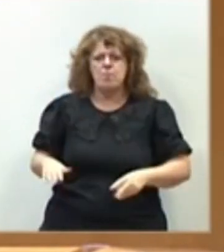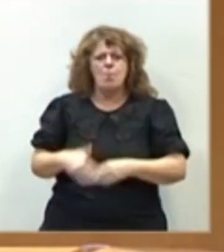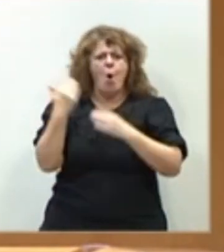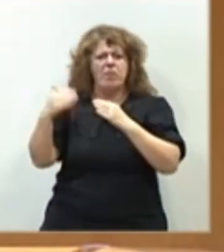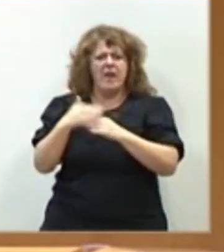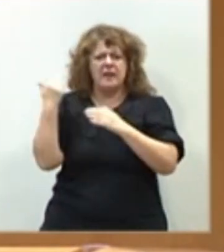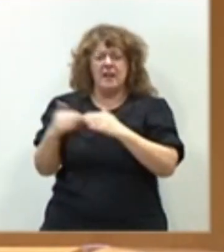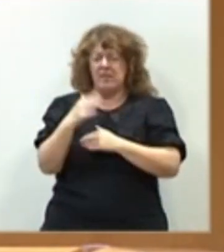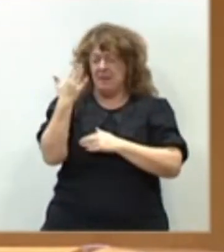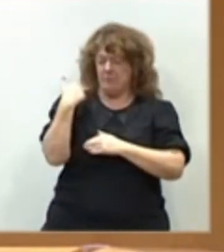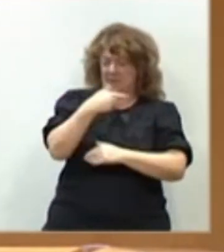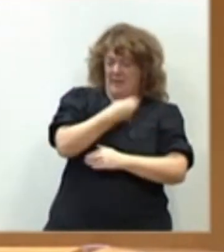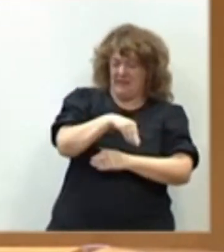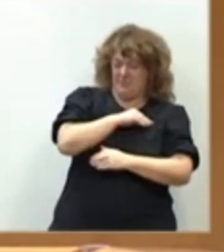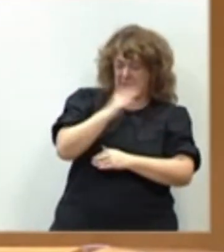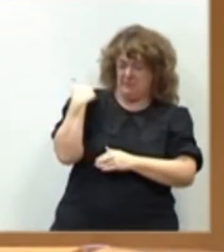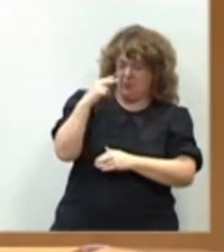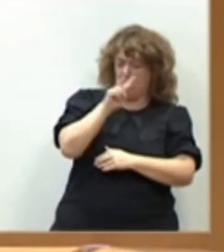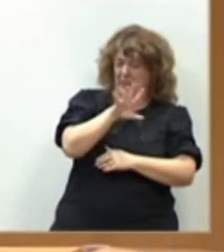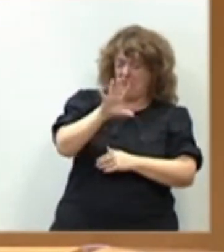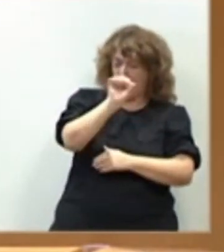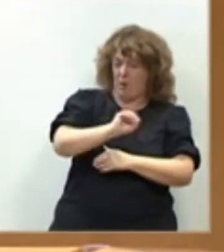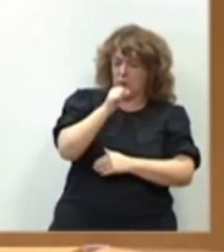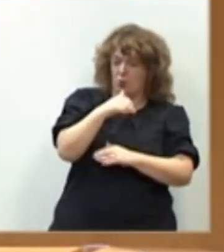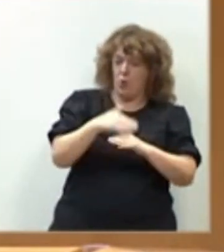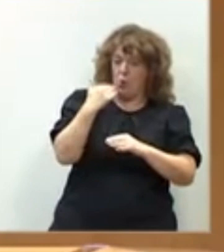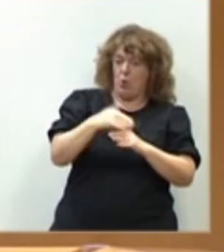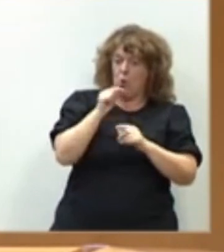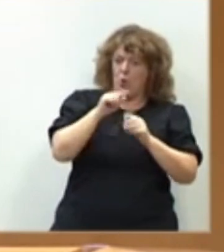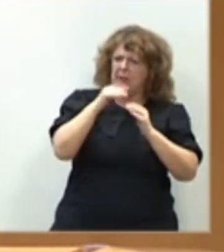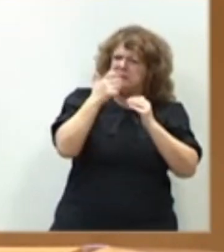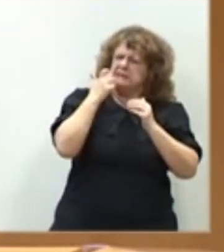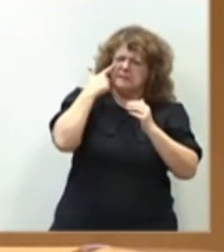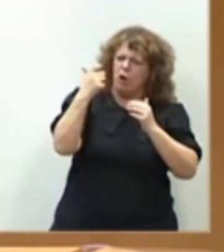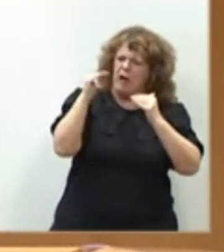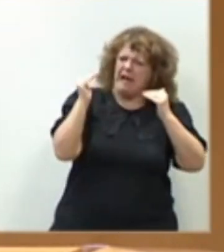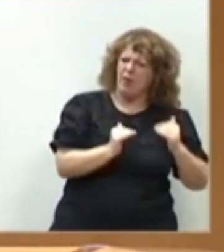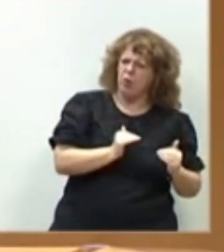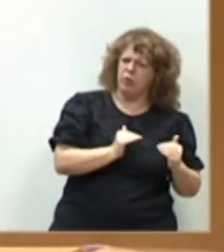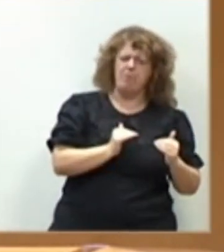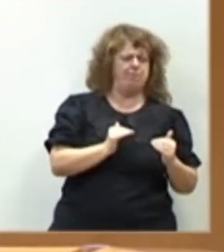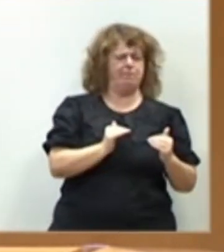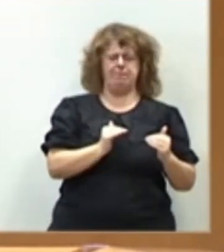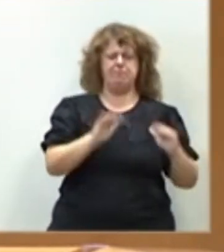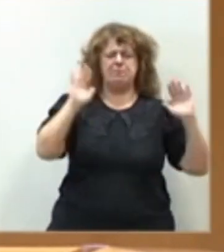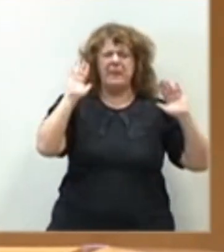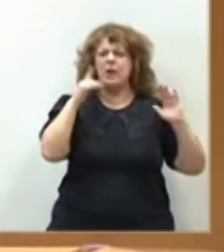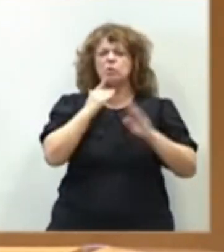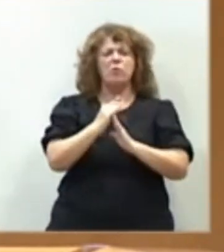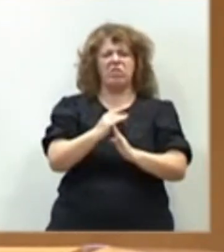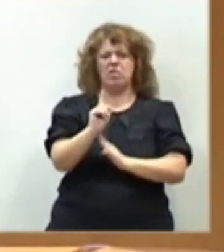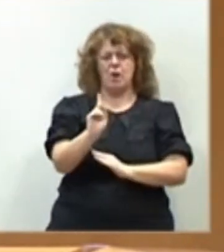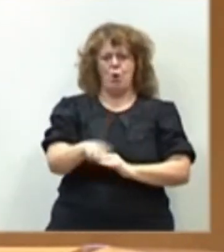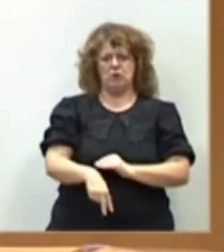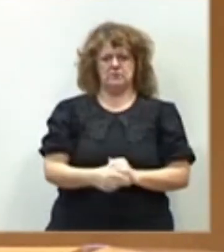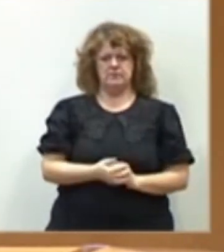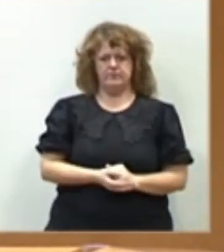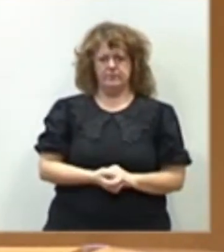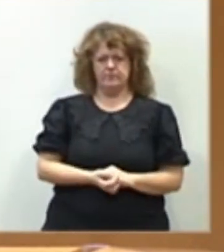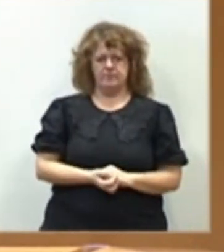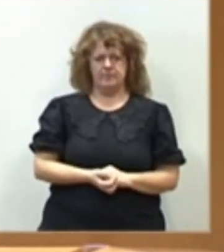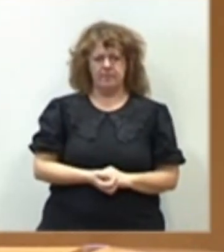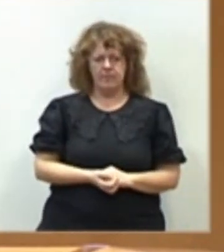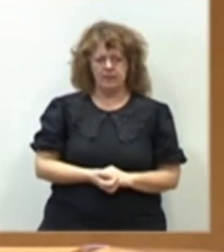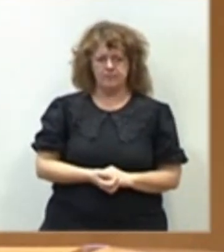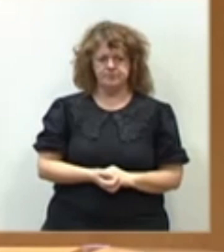regadío ya experimentado en España en últimos 25 años, ha sido posible una reducción, cierto, pero absolutamente insuficiente. Y en